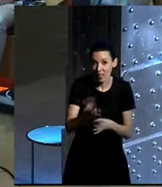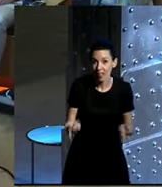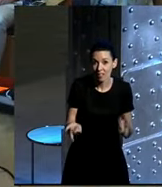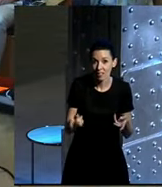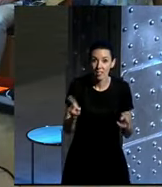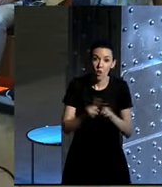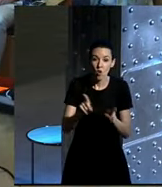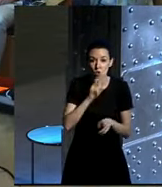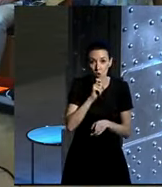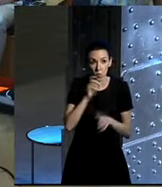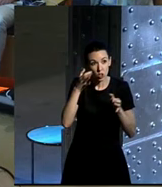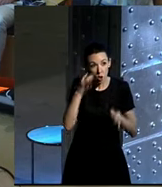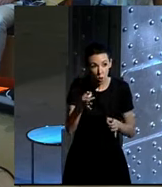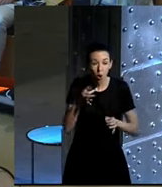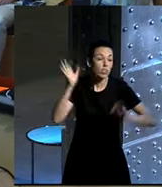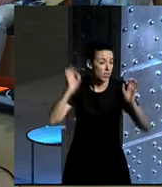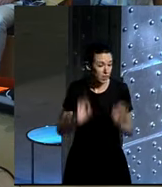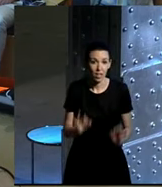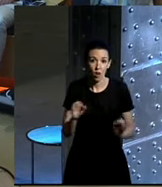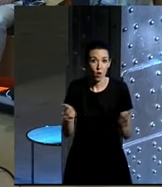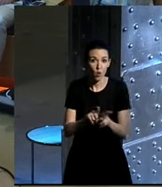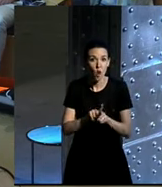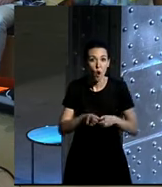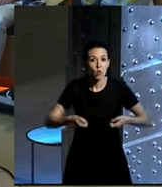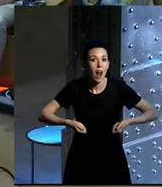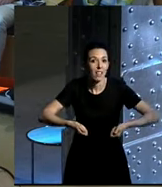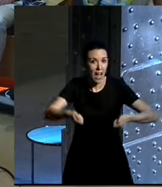un carrito. Bueno, seguramente no, seguro, con un carrito.